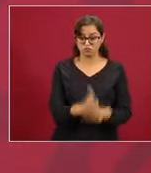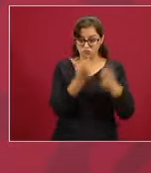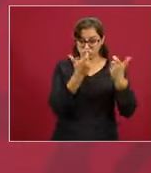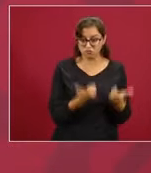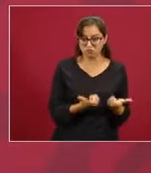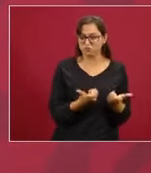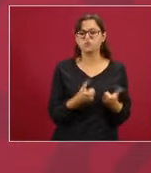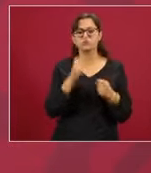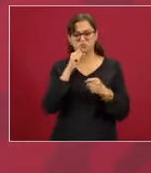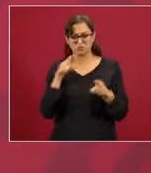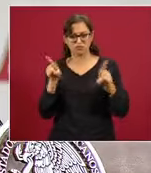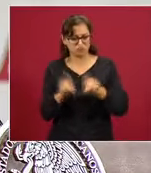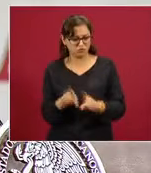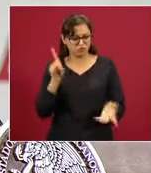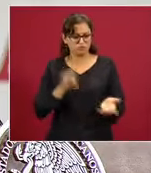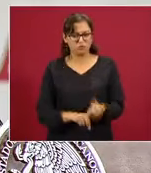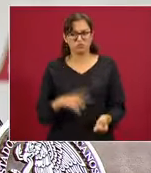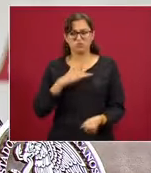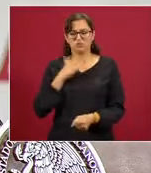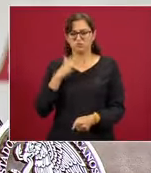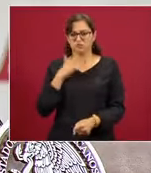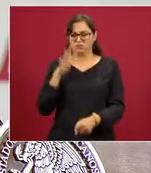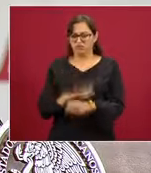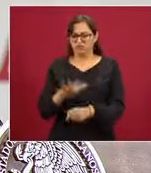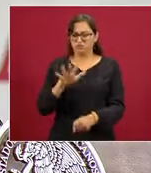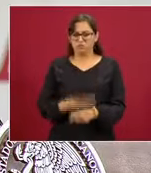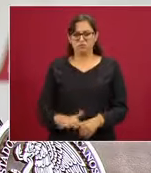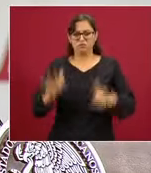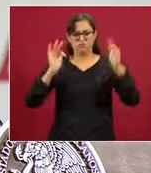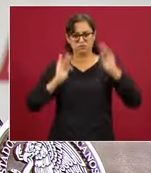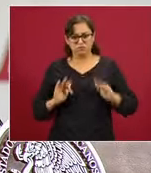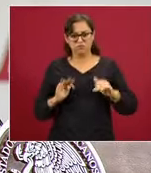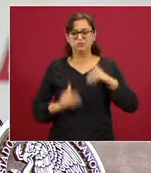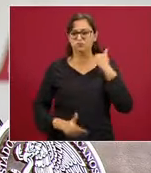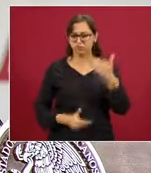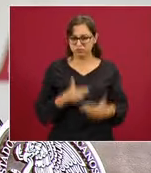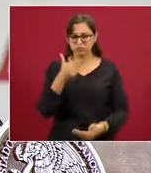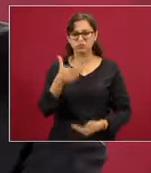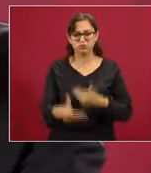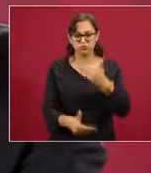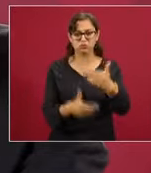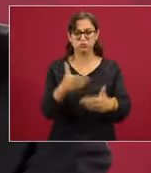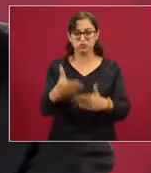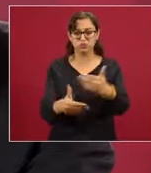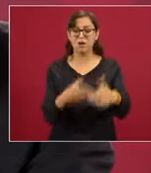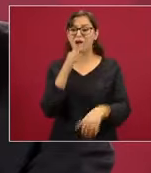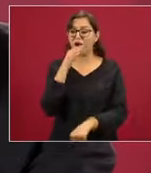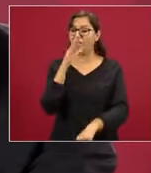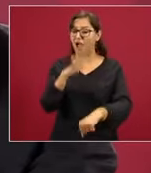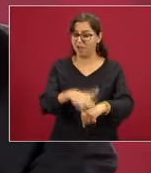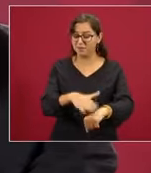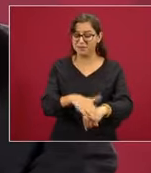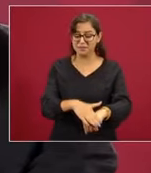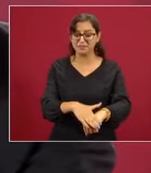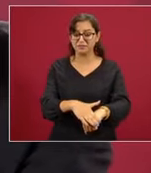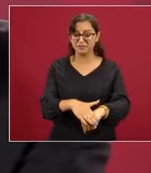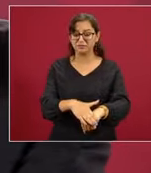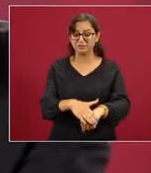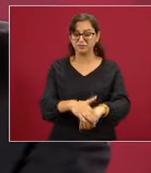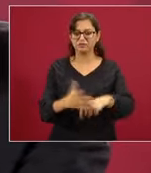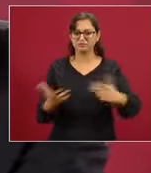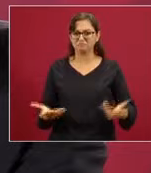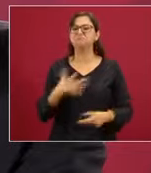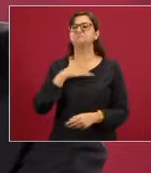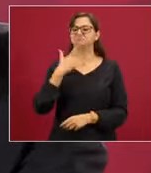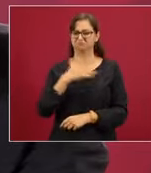y vamos avanzando. Yo lo advierto, por eso